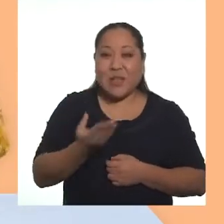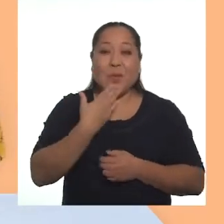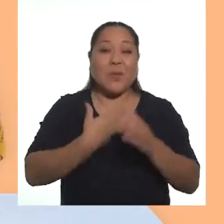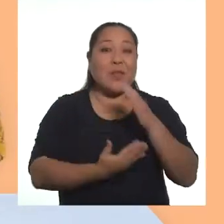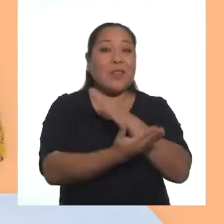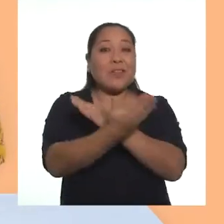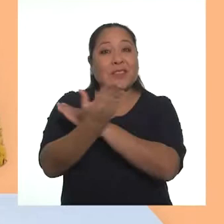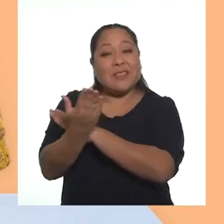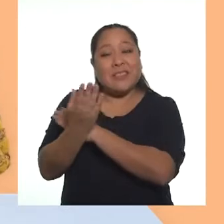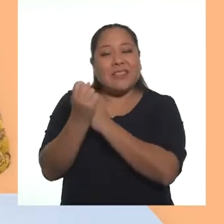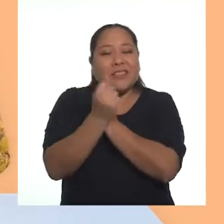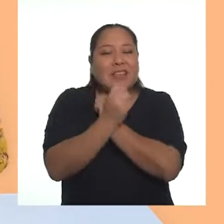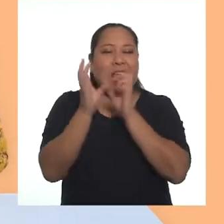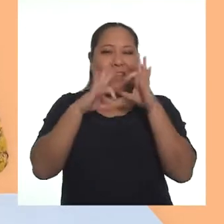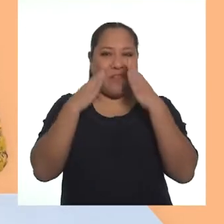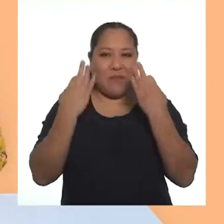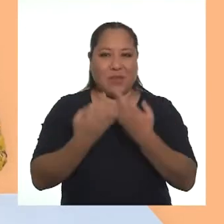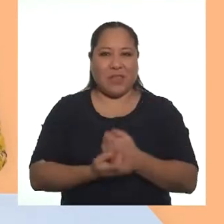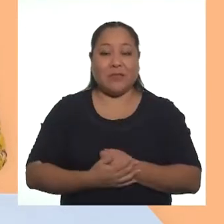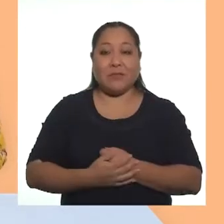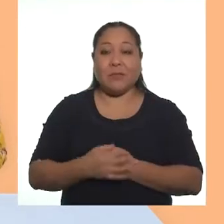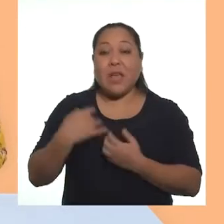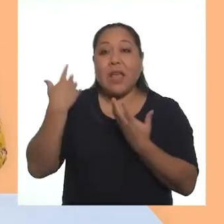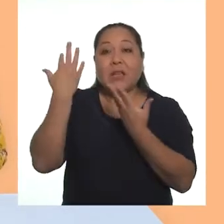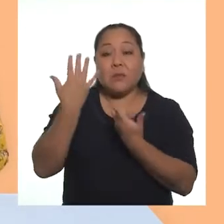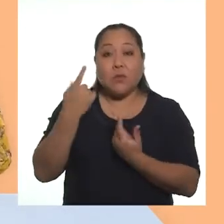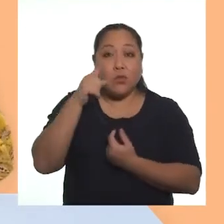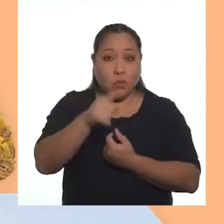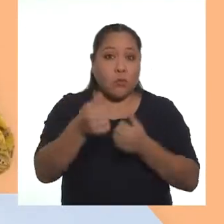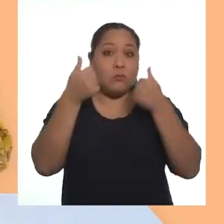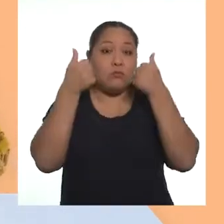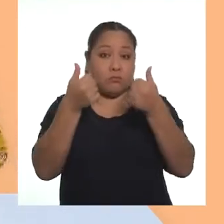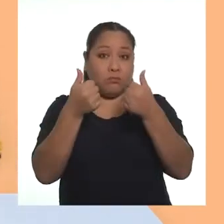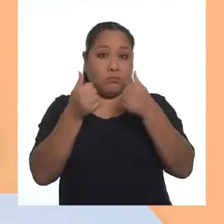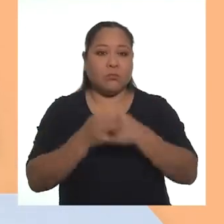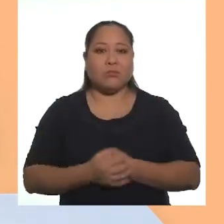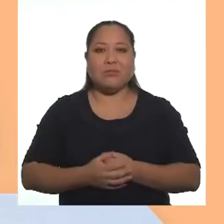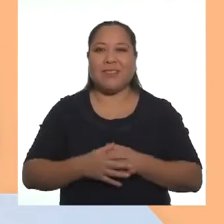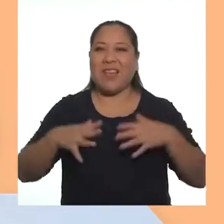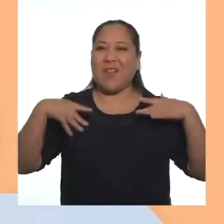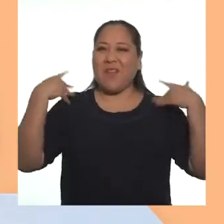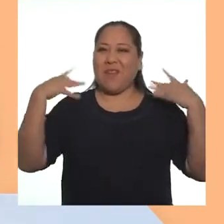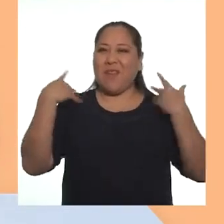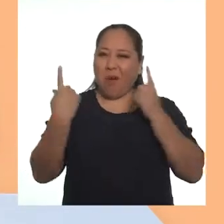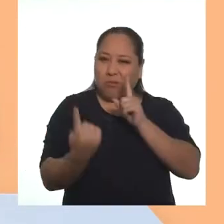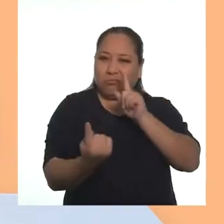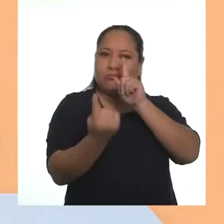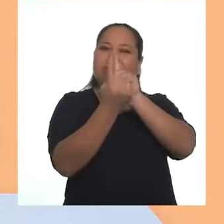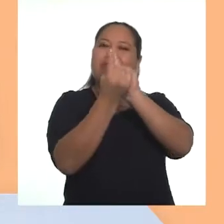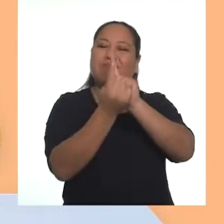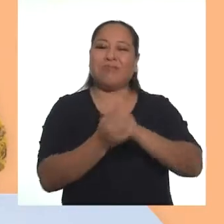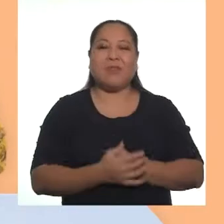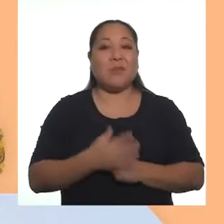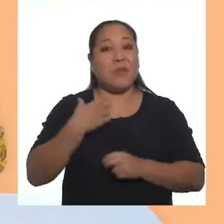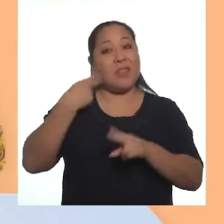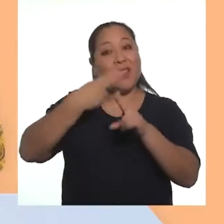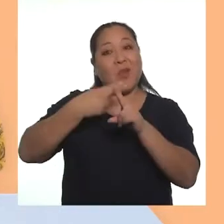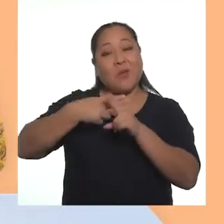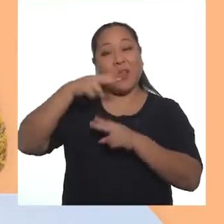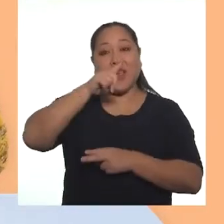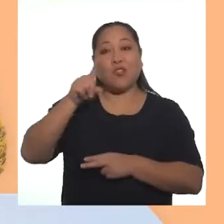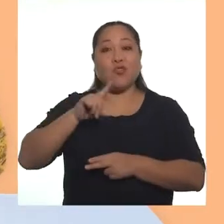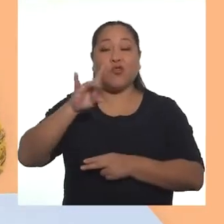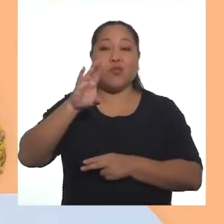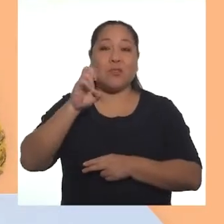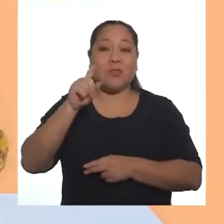chicas y chicos! ¡Buenos días, queridas familias! Espero que se encuentren muy bien. ¡Qué alegría volver a encontrarnos!